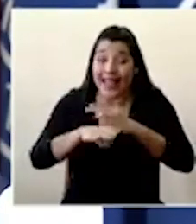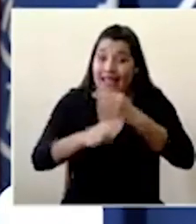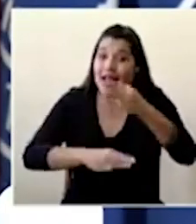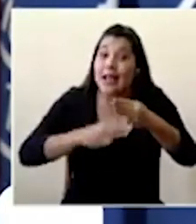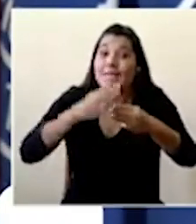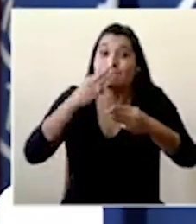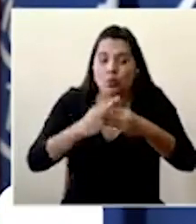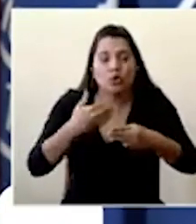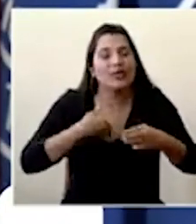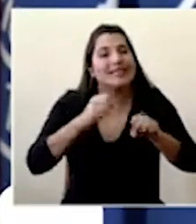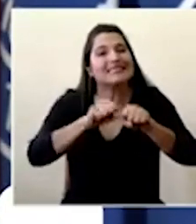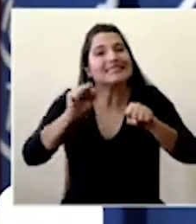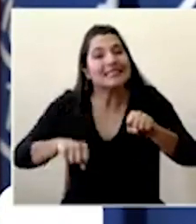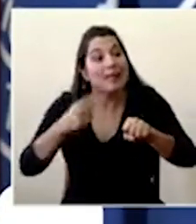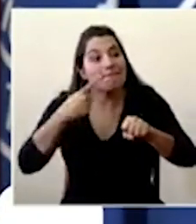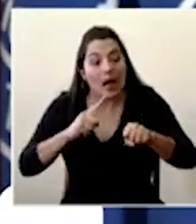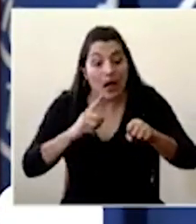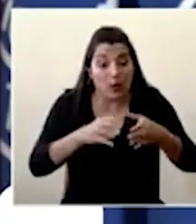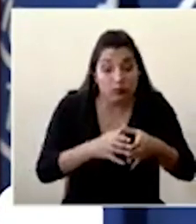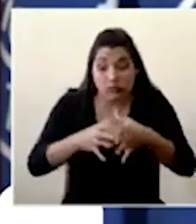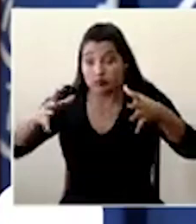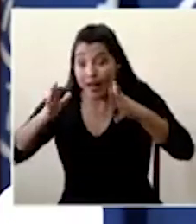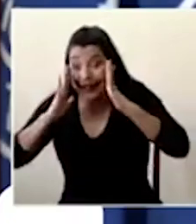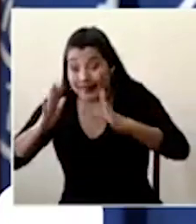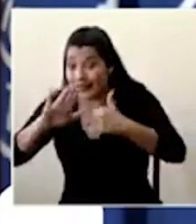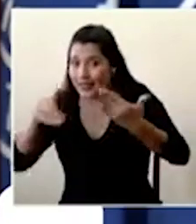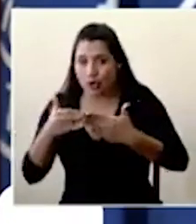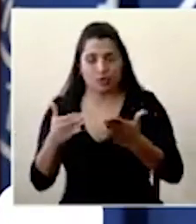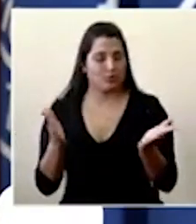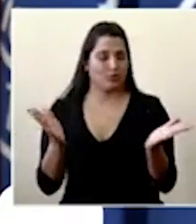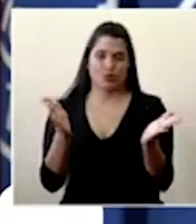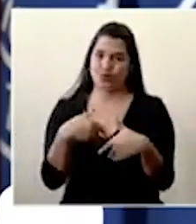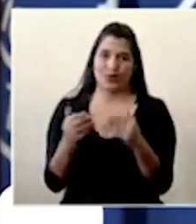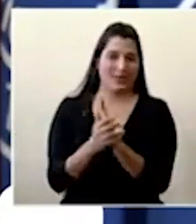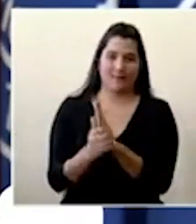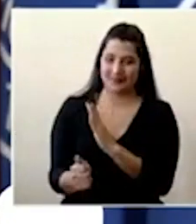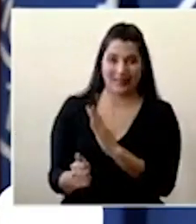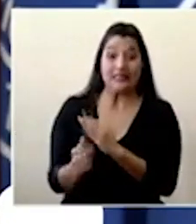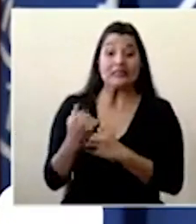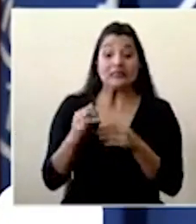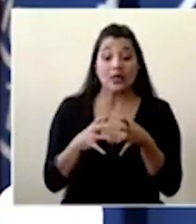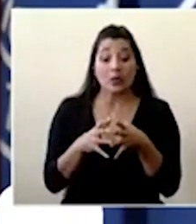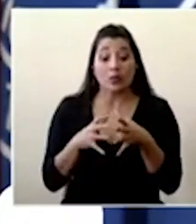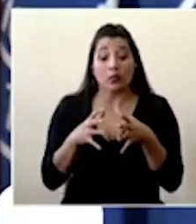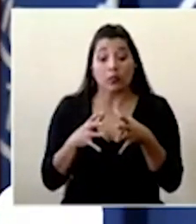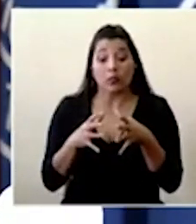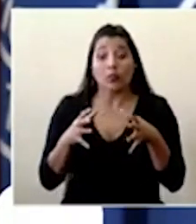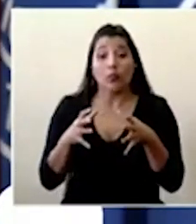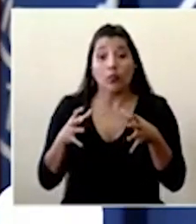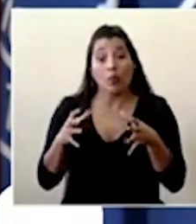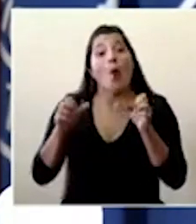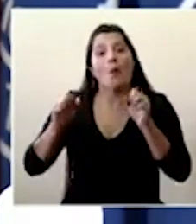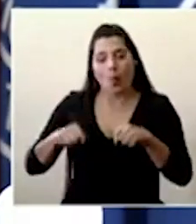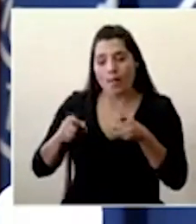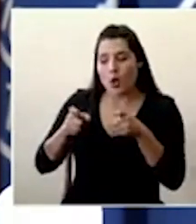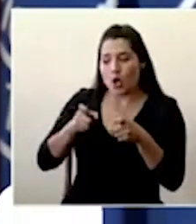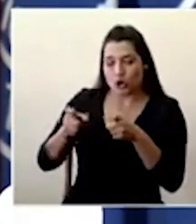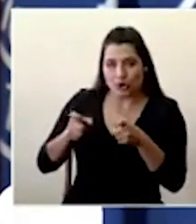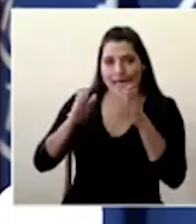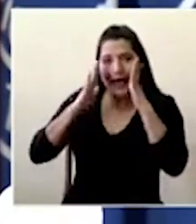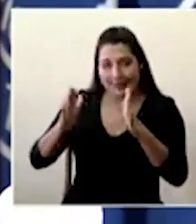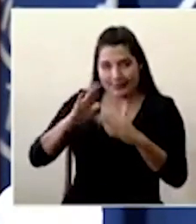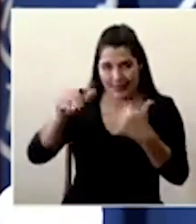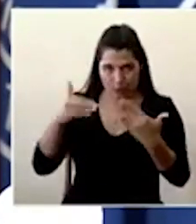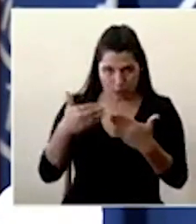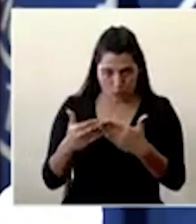se dan todos simultáneamente en poquitos días para que se puedan atender como tiene que ser especialmente los graves ya dijimos que la gran mayoría de la